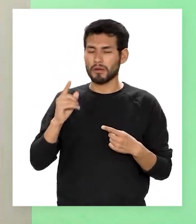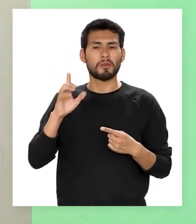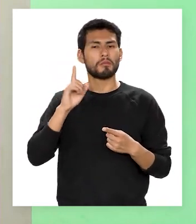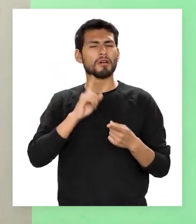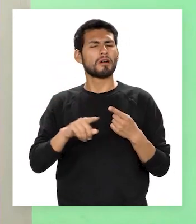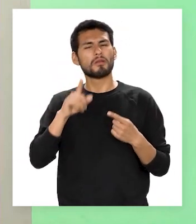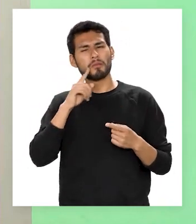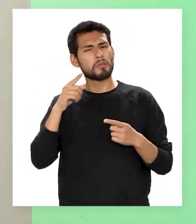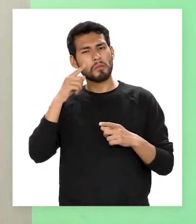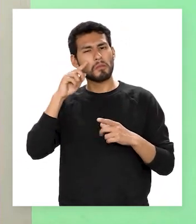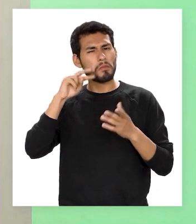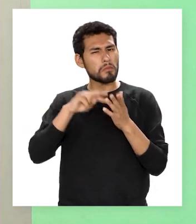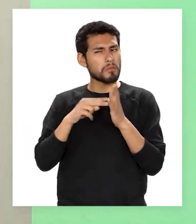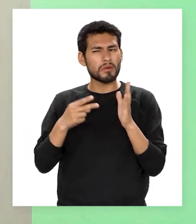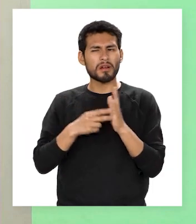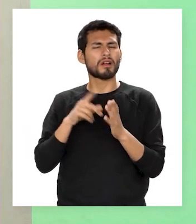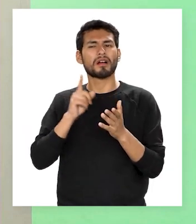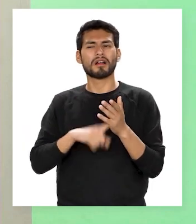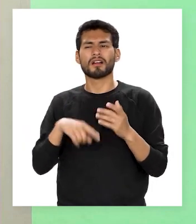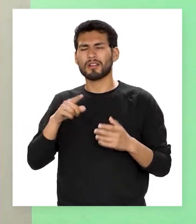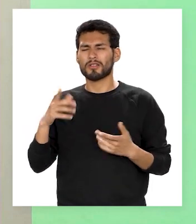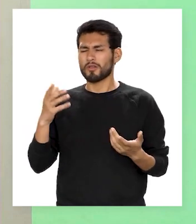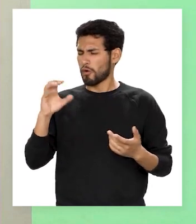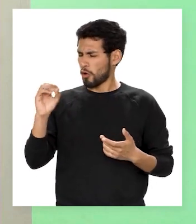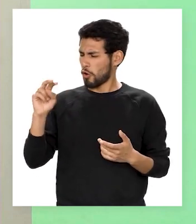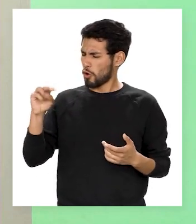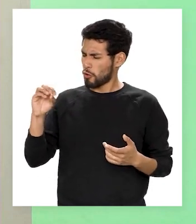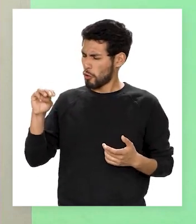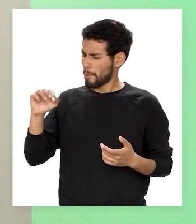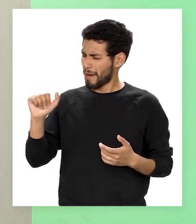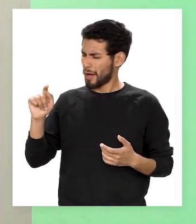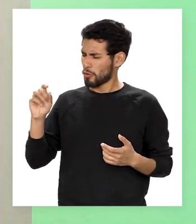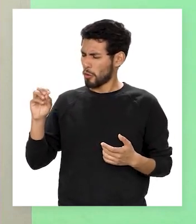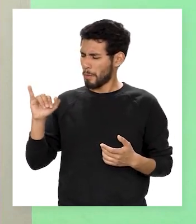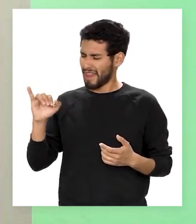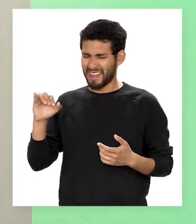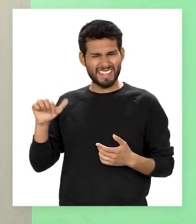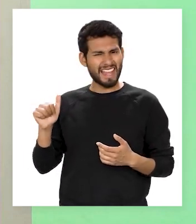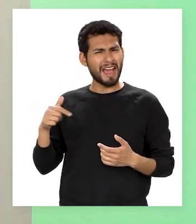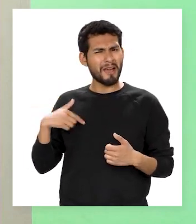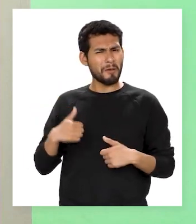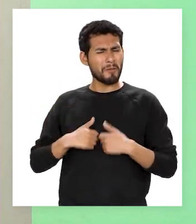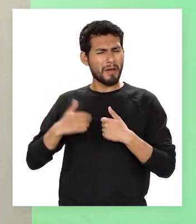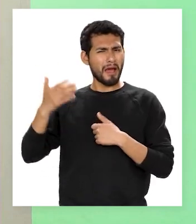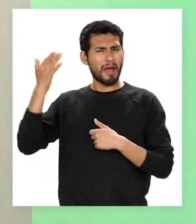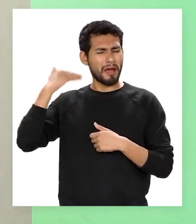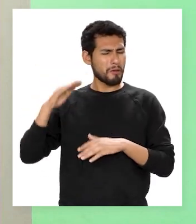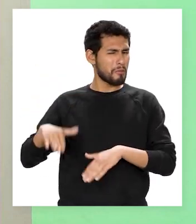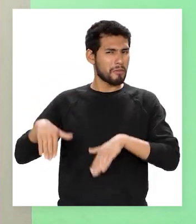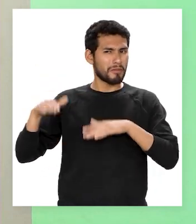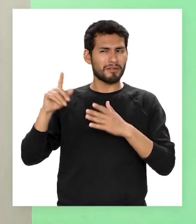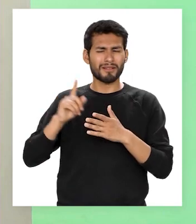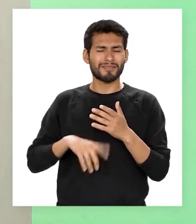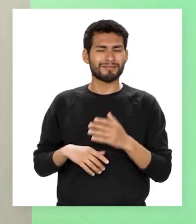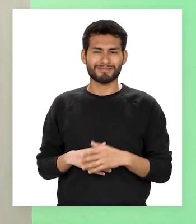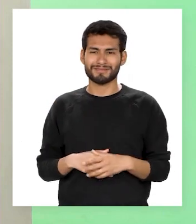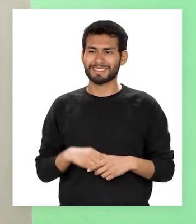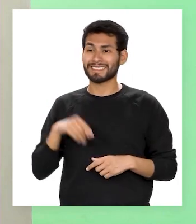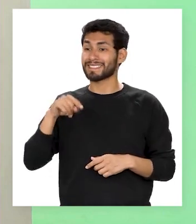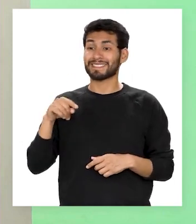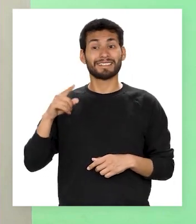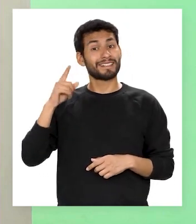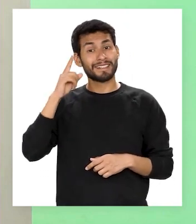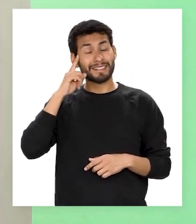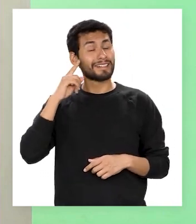necesario que empecemos definiendo a esta figura literaria que ha estado presente en nuestras vidas desde la infancia La onomatopeia